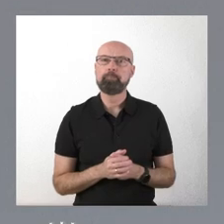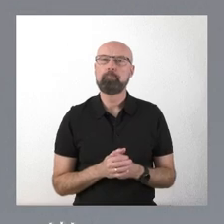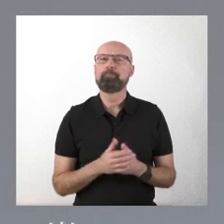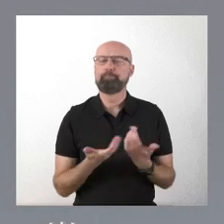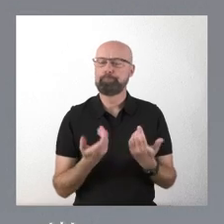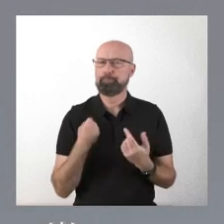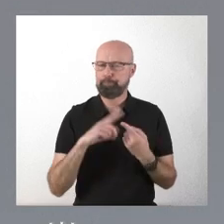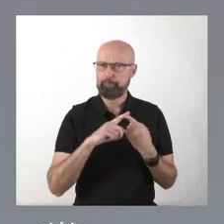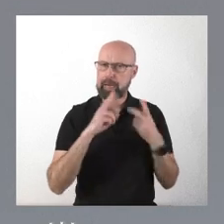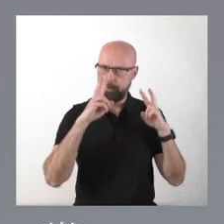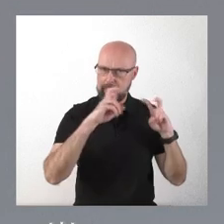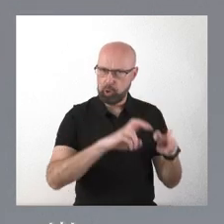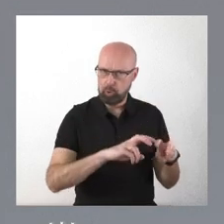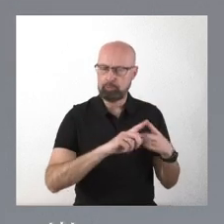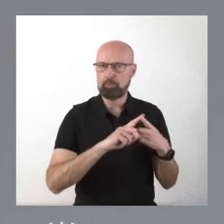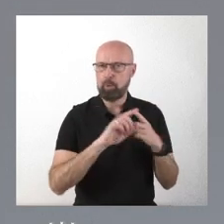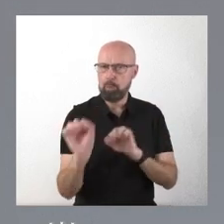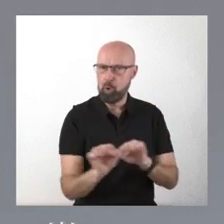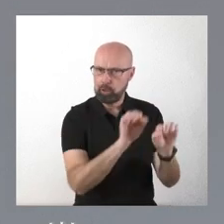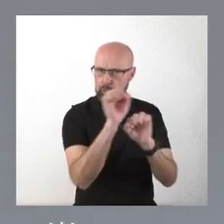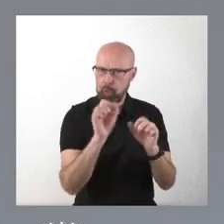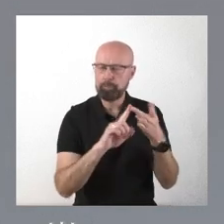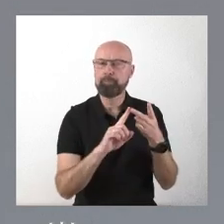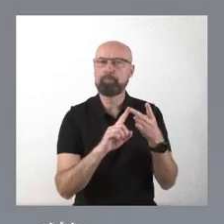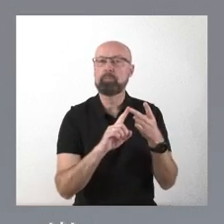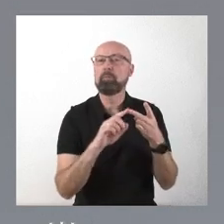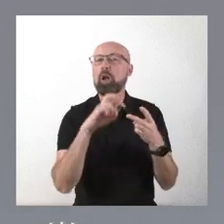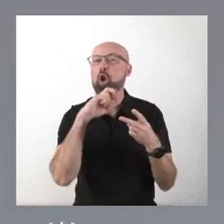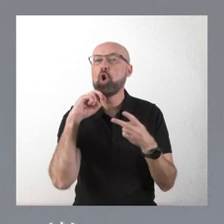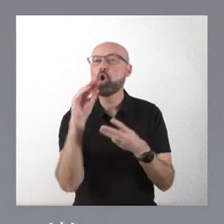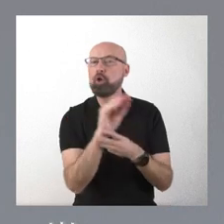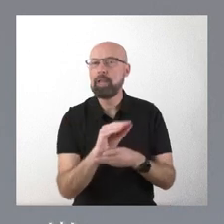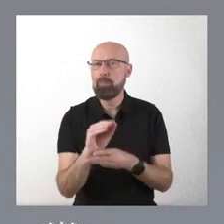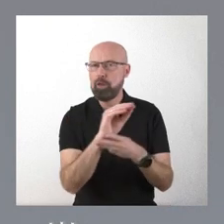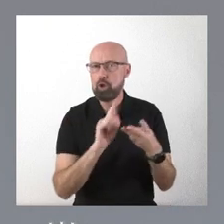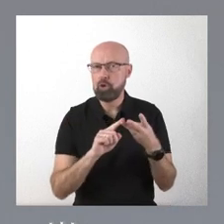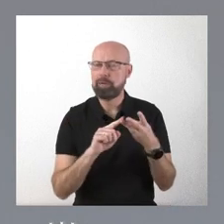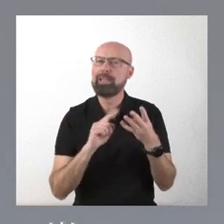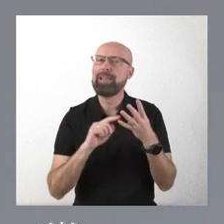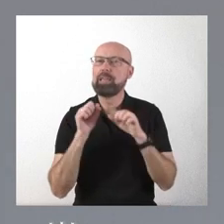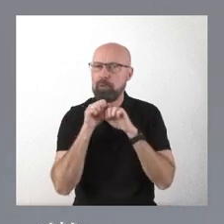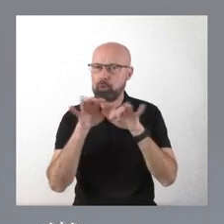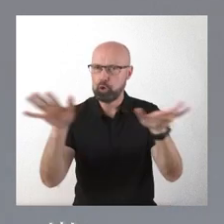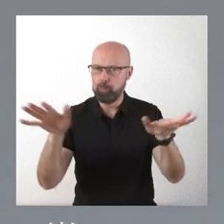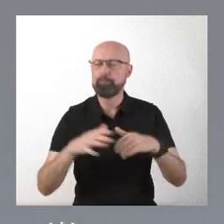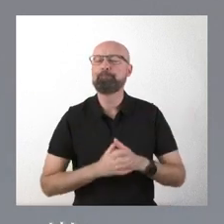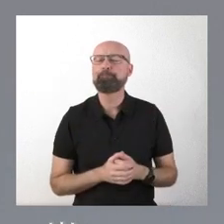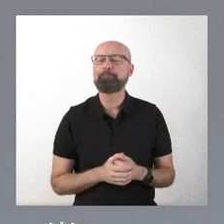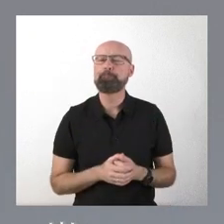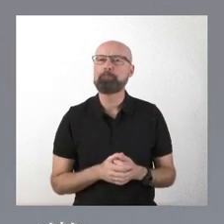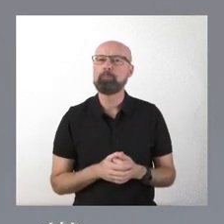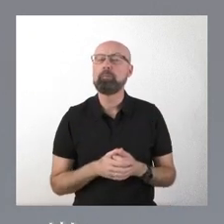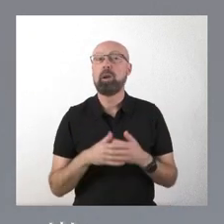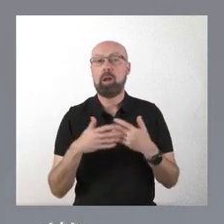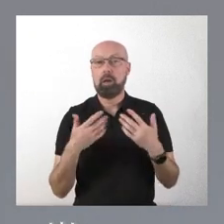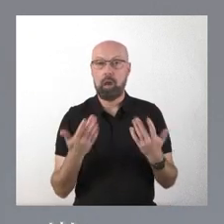Investigación, protección, conservación y difusión. Pero claro,